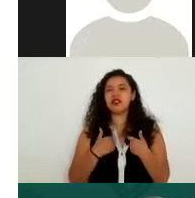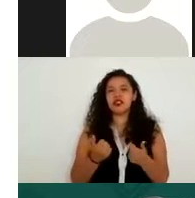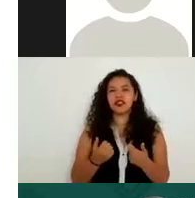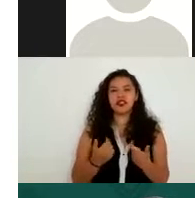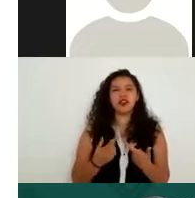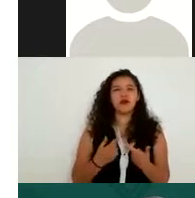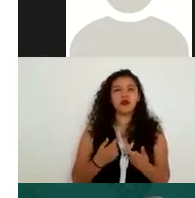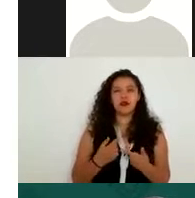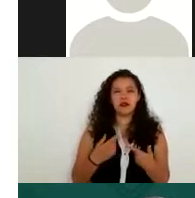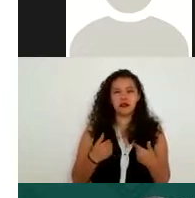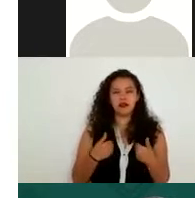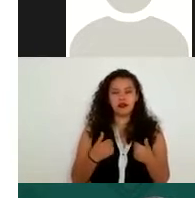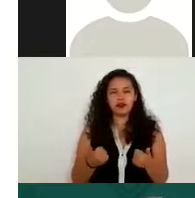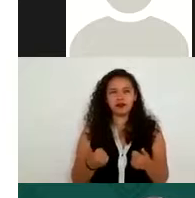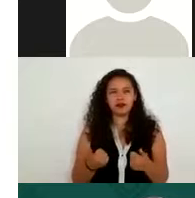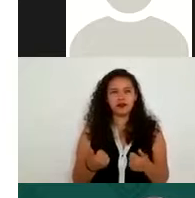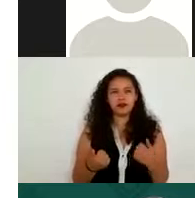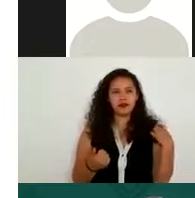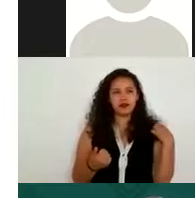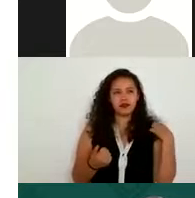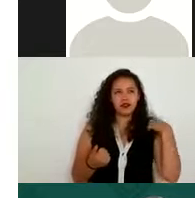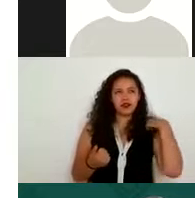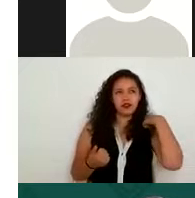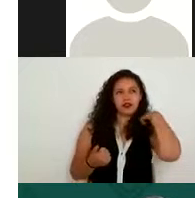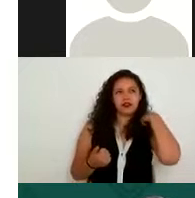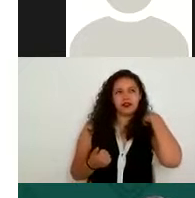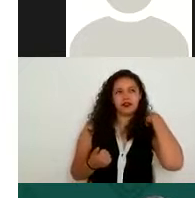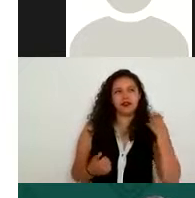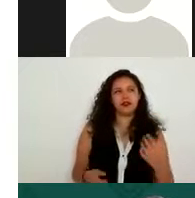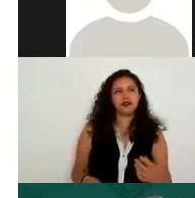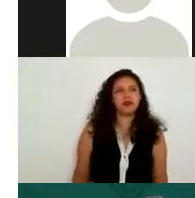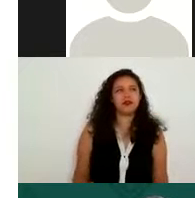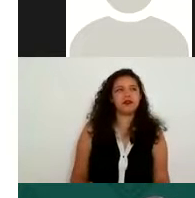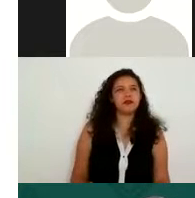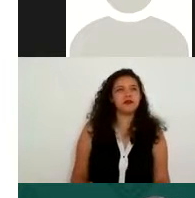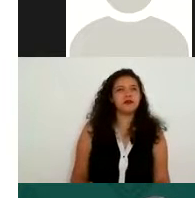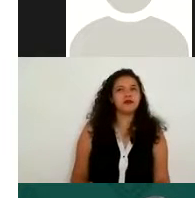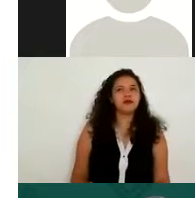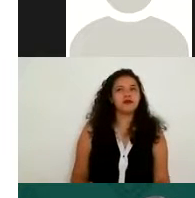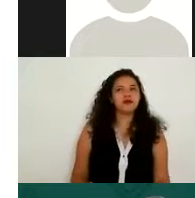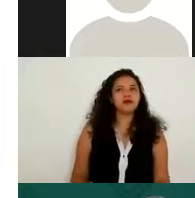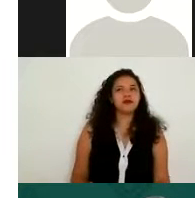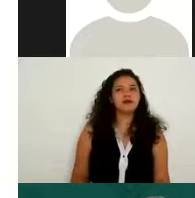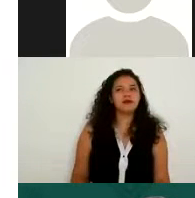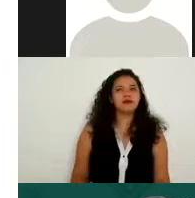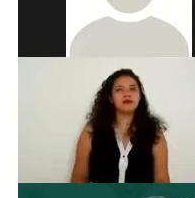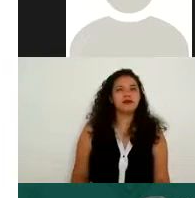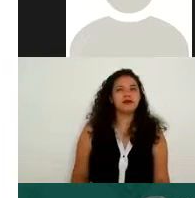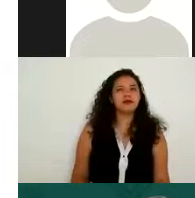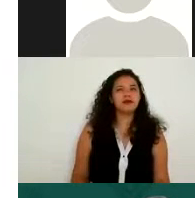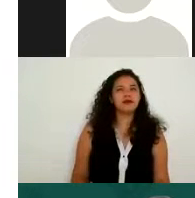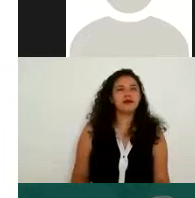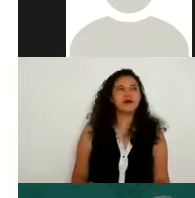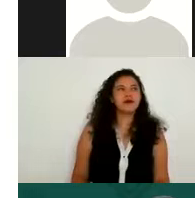mayor de protección en relación a los datos personales sensibles y en los avisos de diversidad.